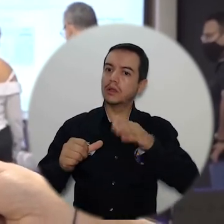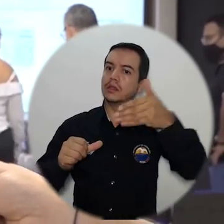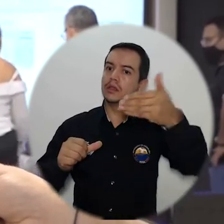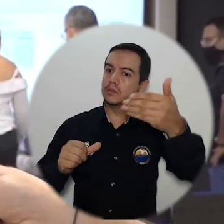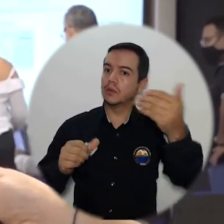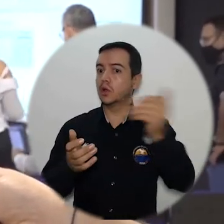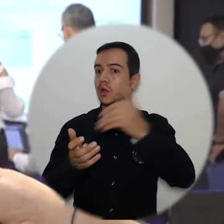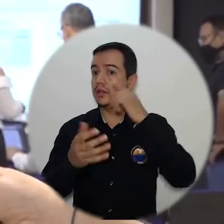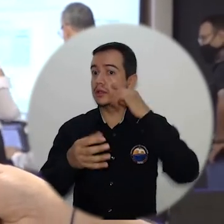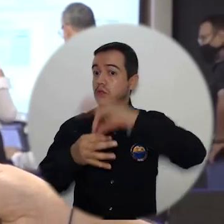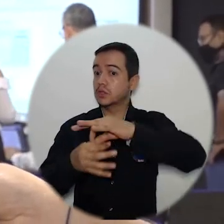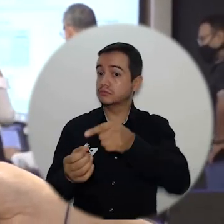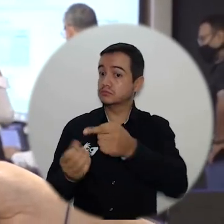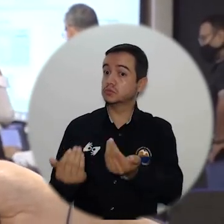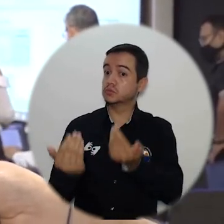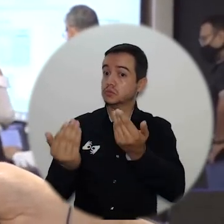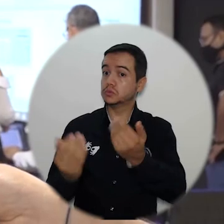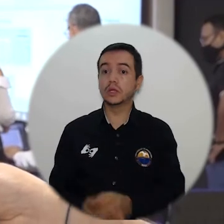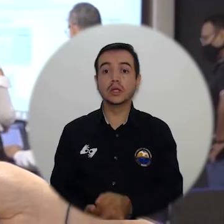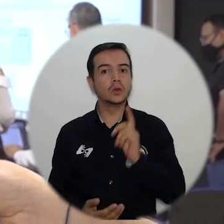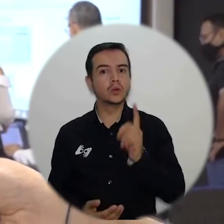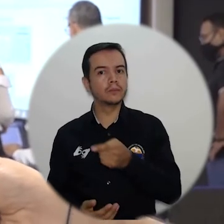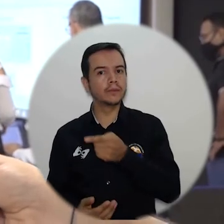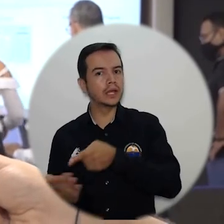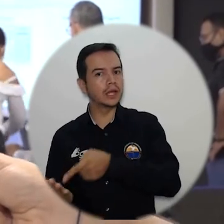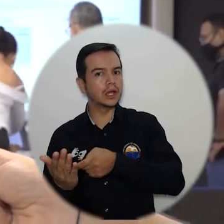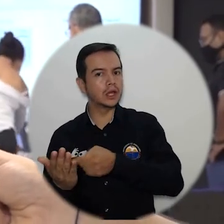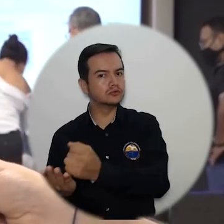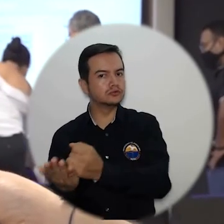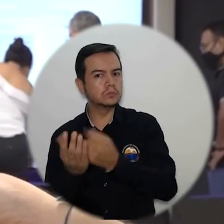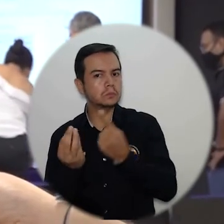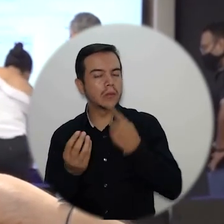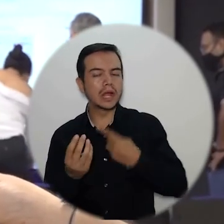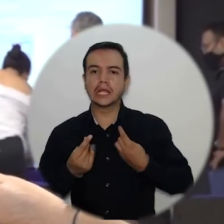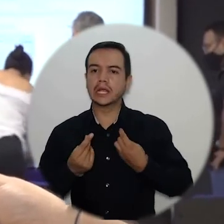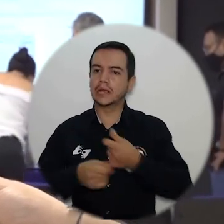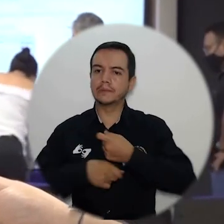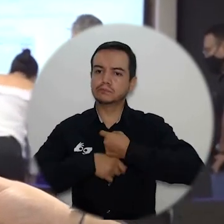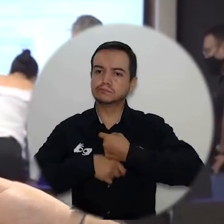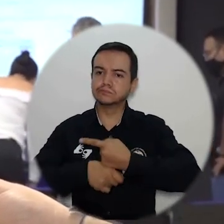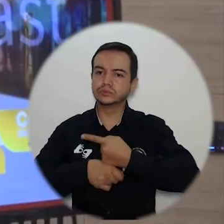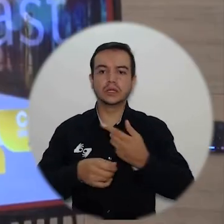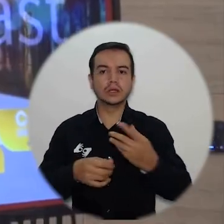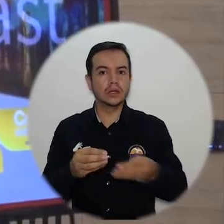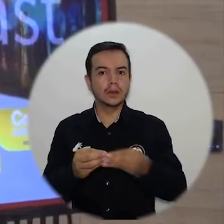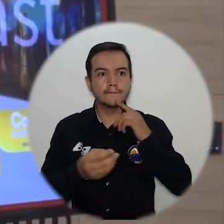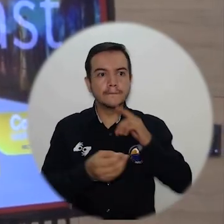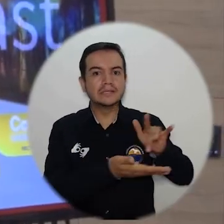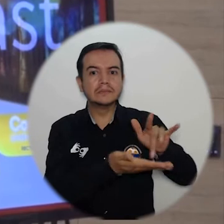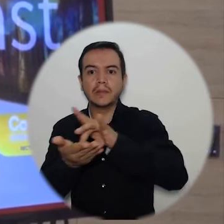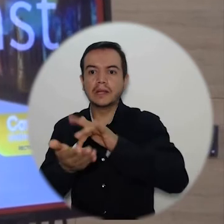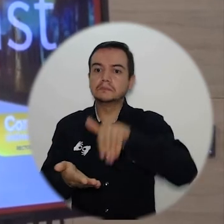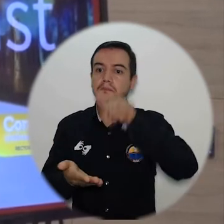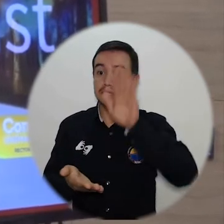posibles o próximas elecciones porque esto nos da agilidad, facilidad, mejor